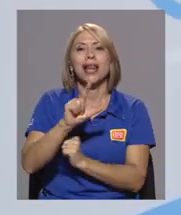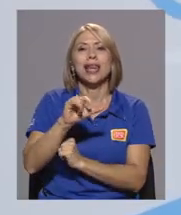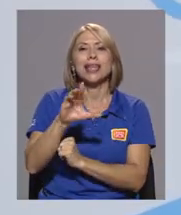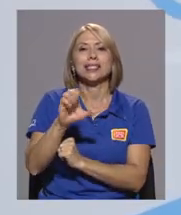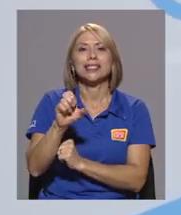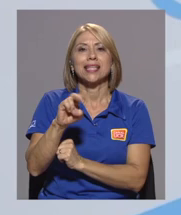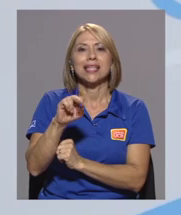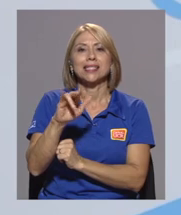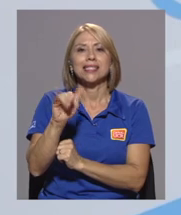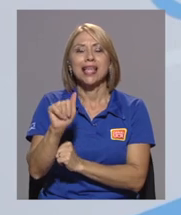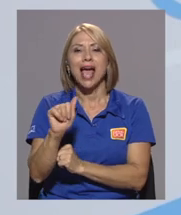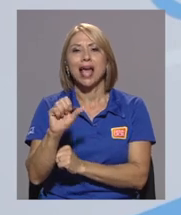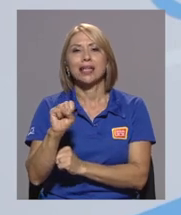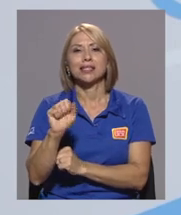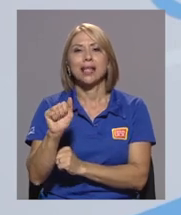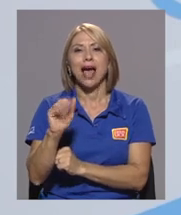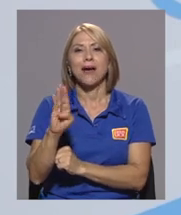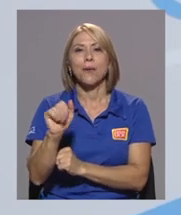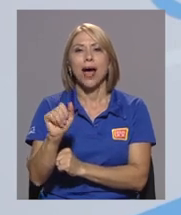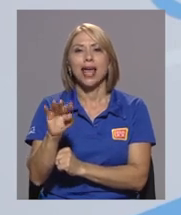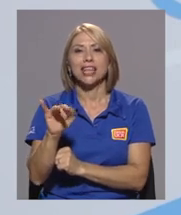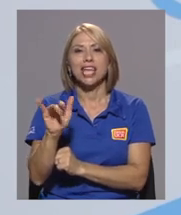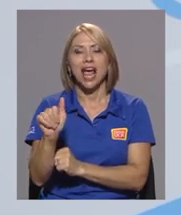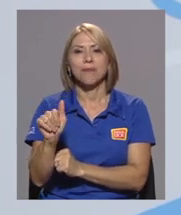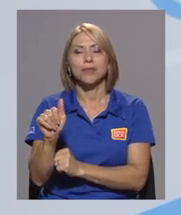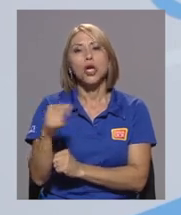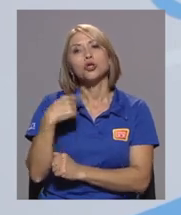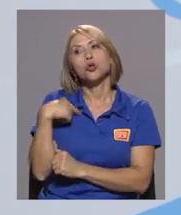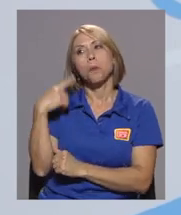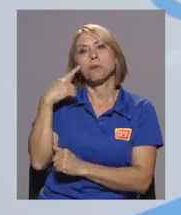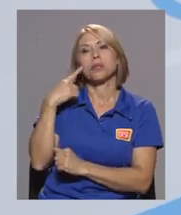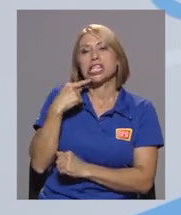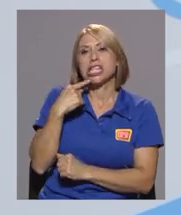proyecto de investigación que tiene que ver con licencia sabática.